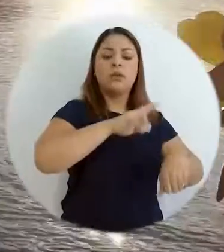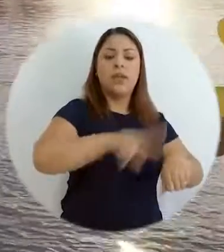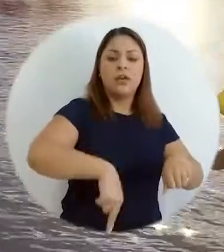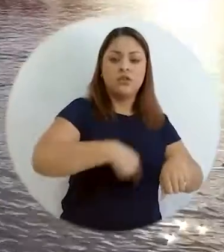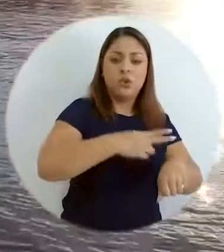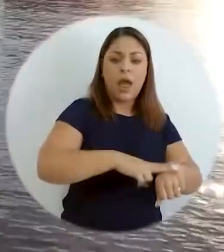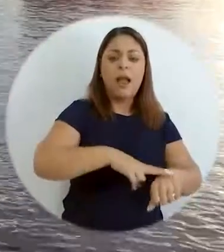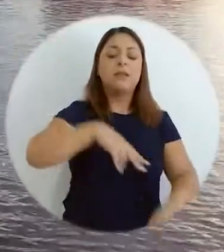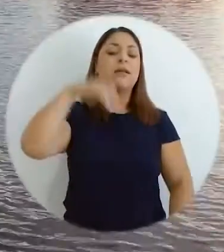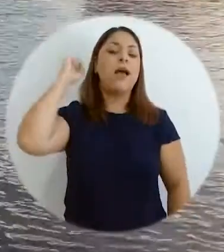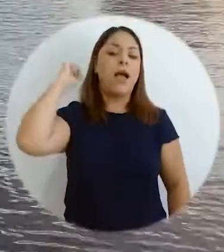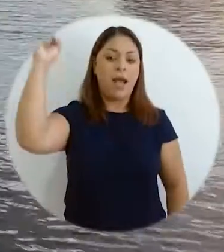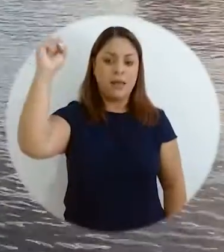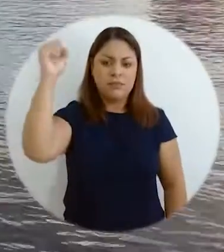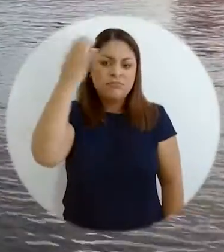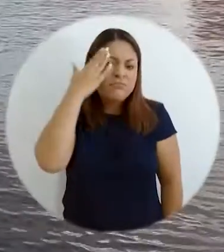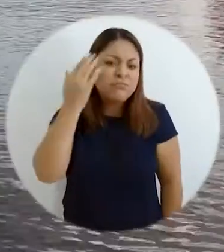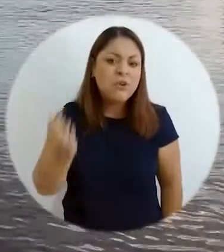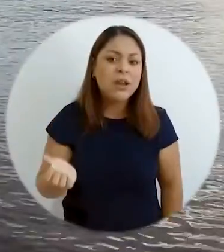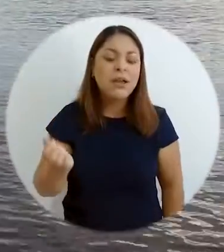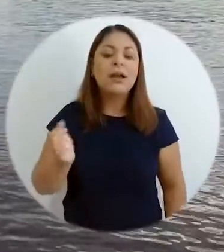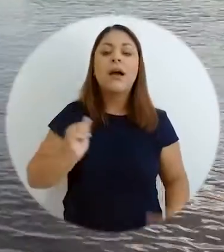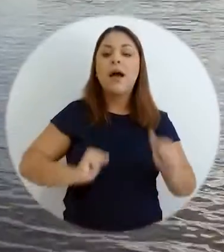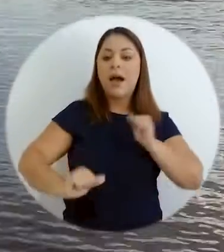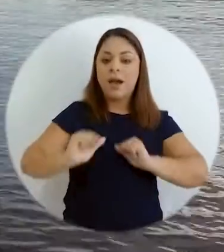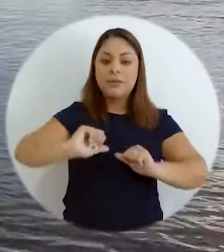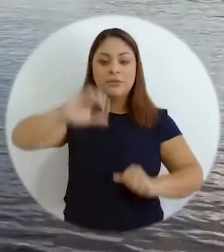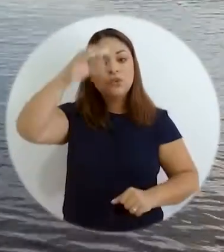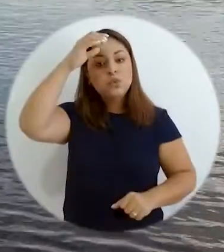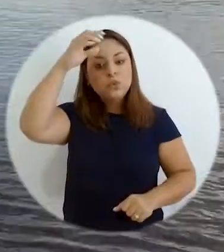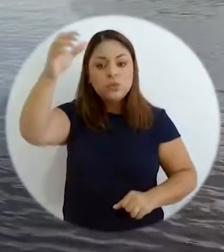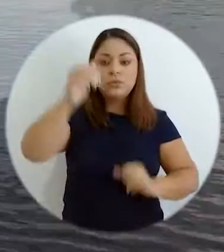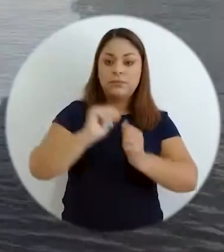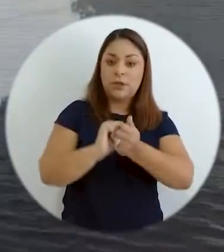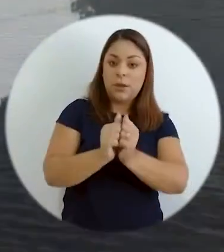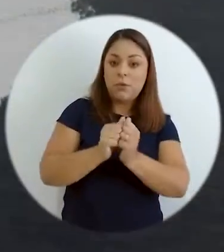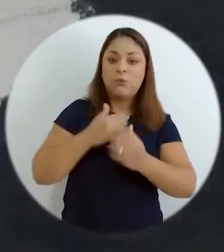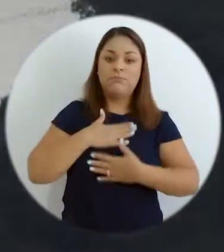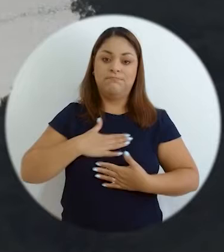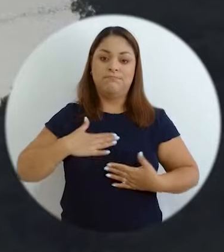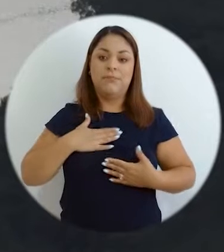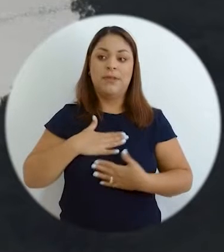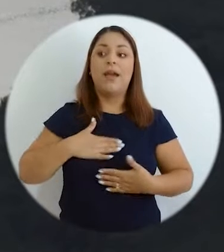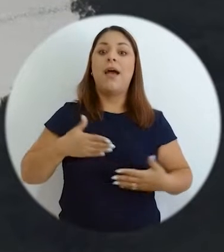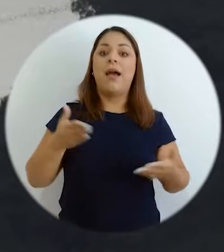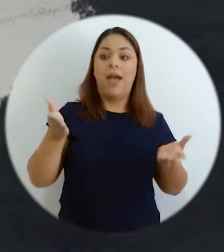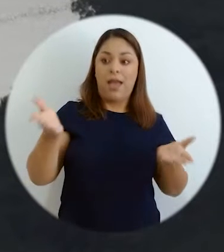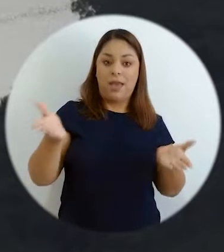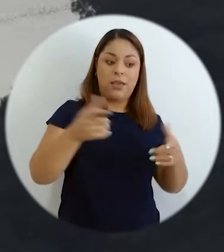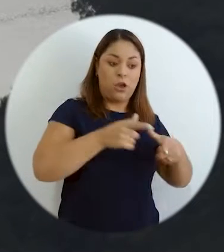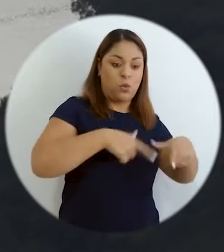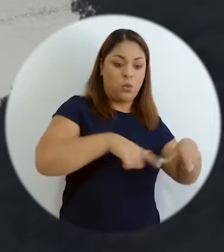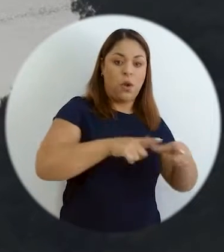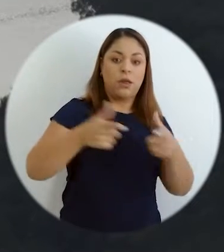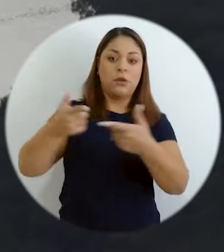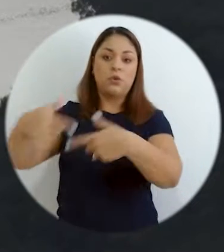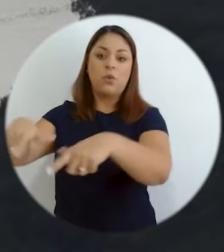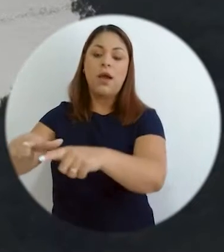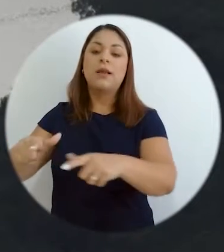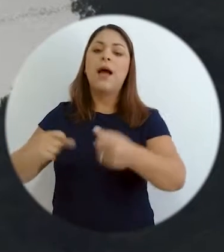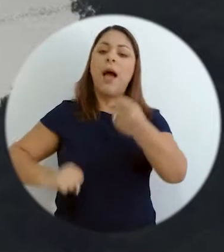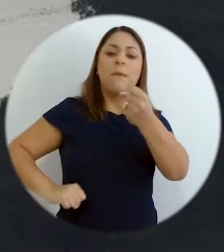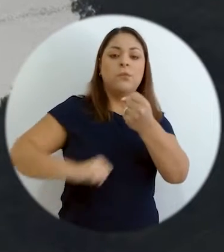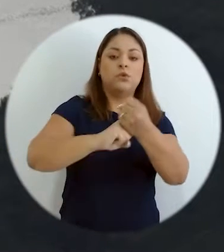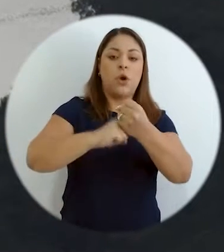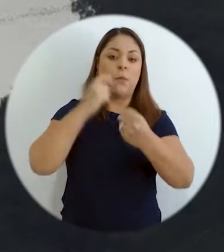Porque el arte, la cultura, el deporte y la recreación se desarrolla por sus cantones, por sus gobiernos